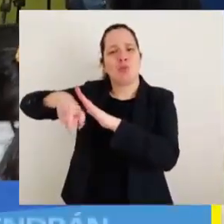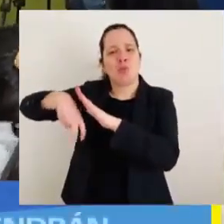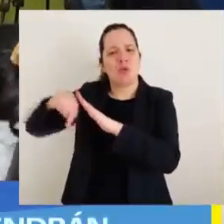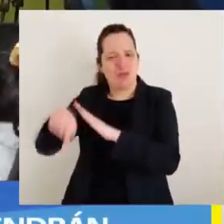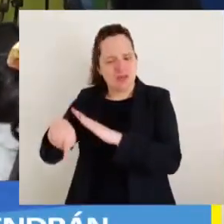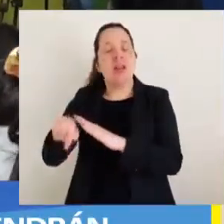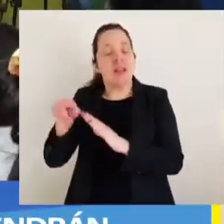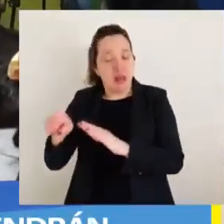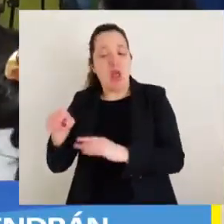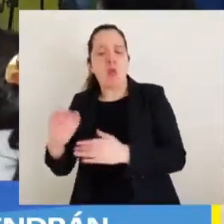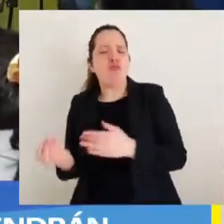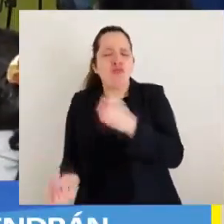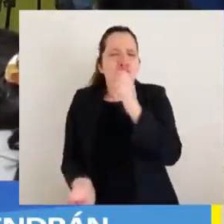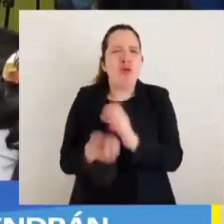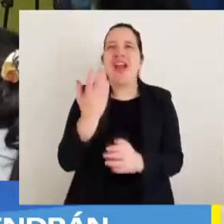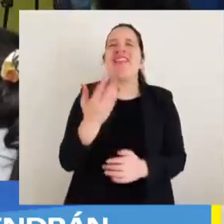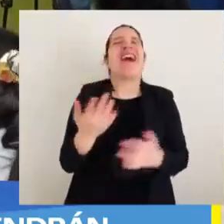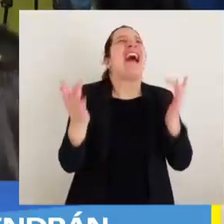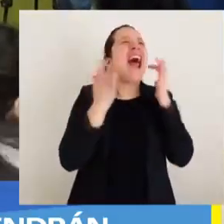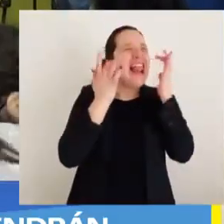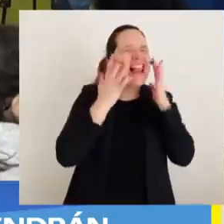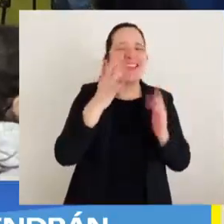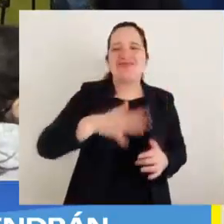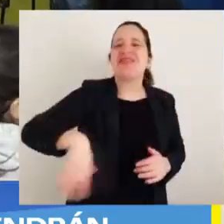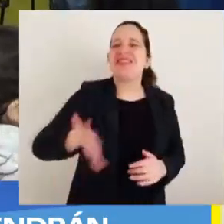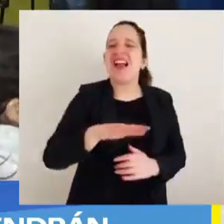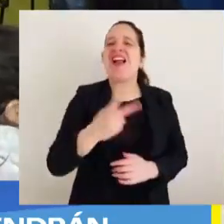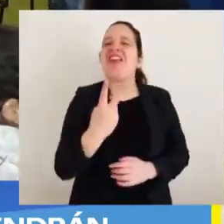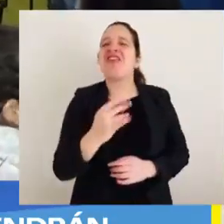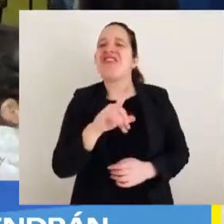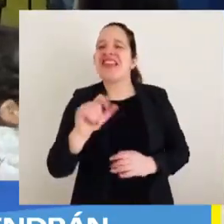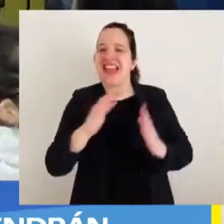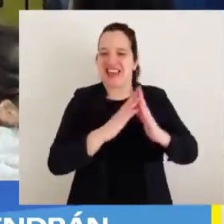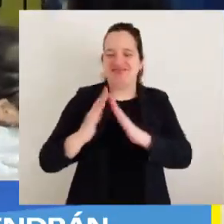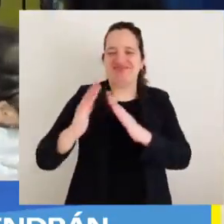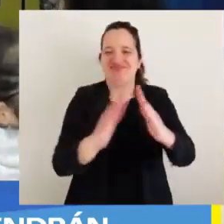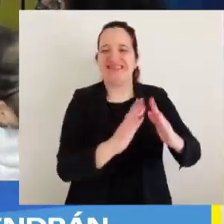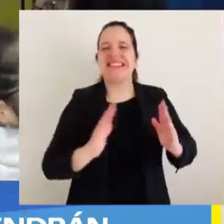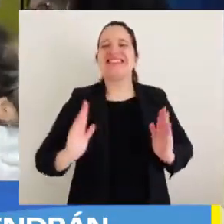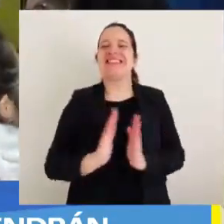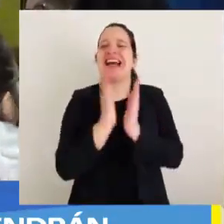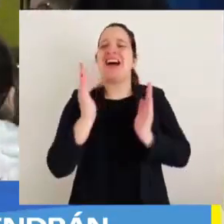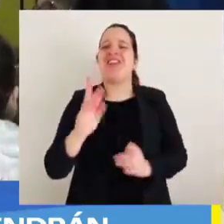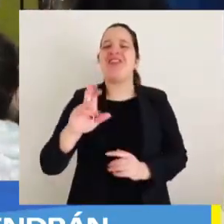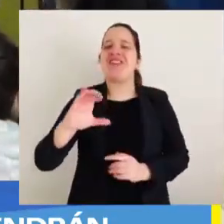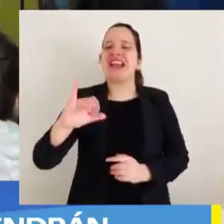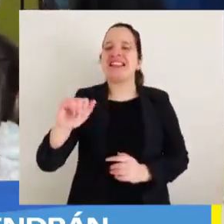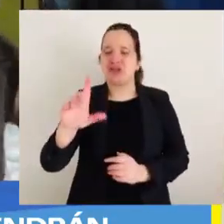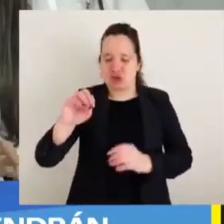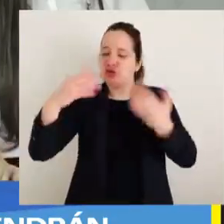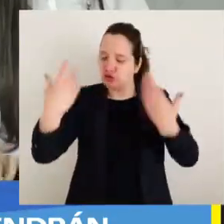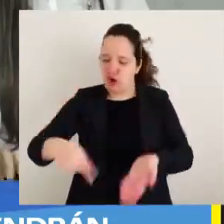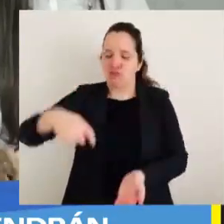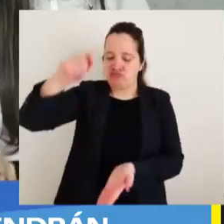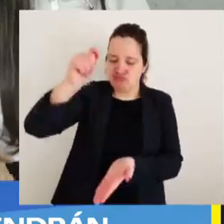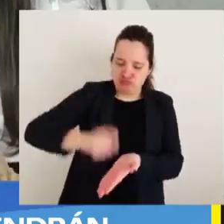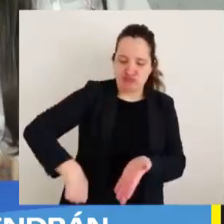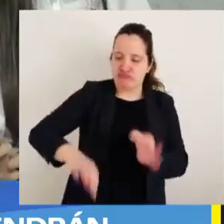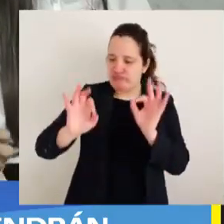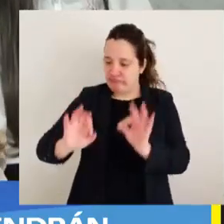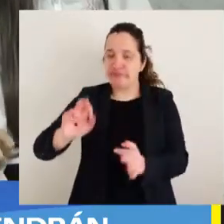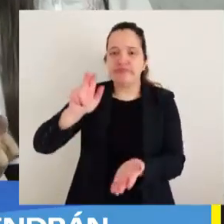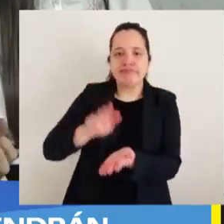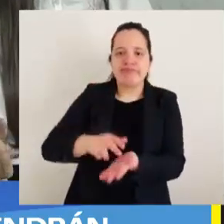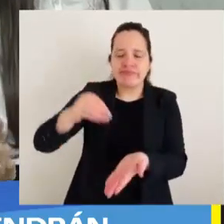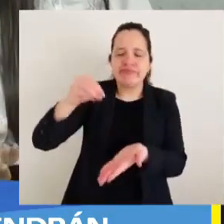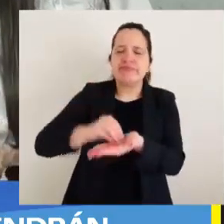Una tarde llena de alegrías vivieron los vecinos de la Villa San Francisco en el marco del cierre y firma del contrato para la construcción